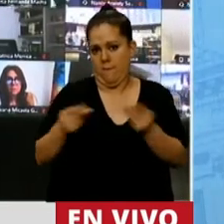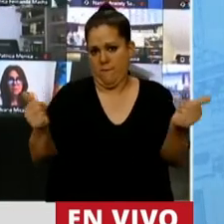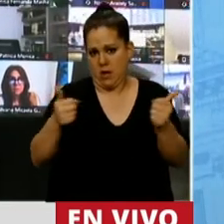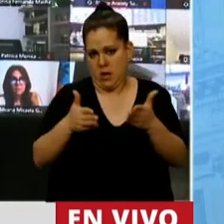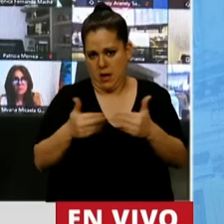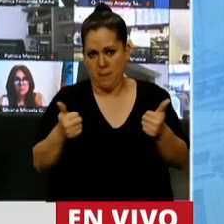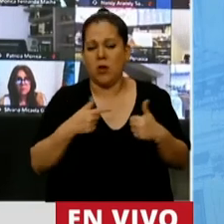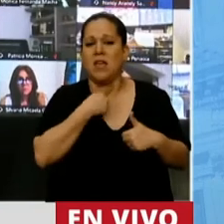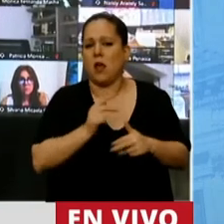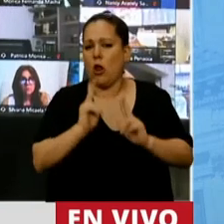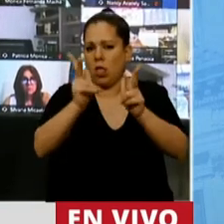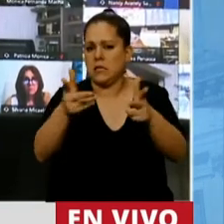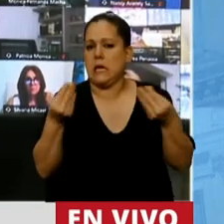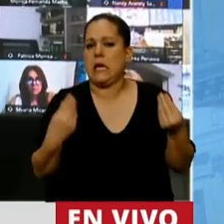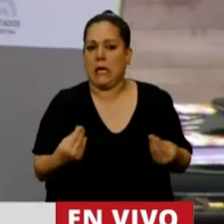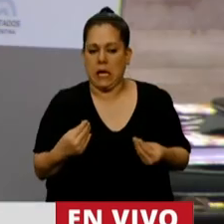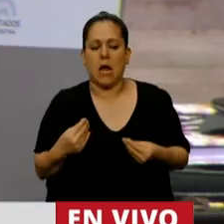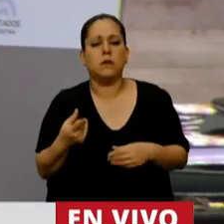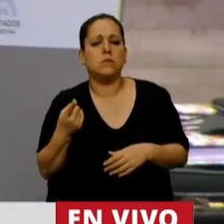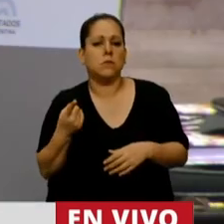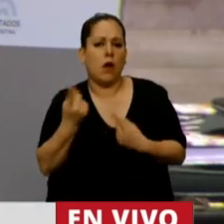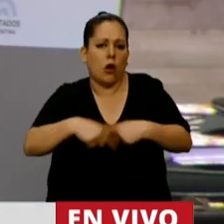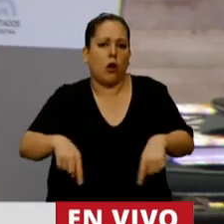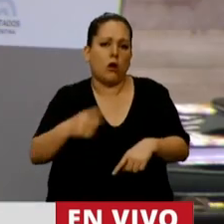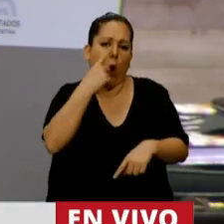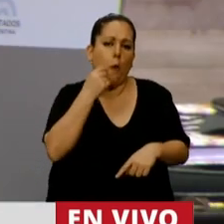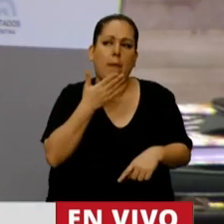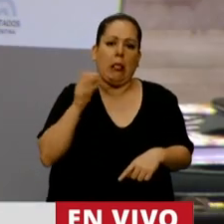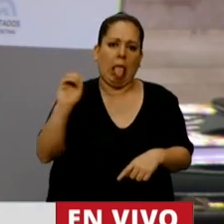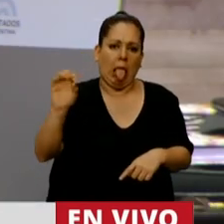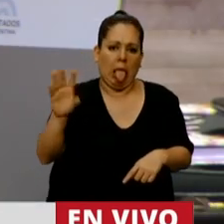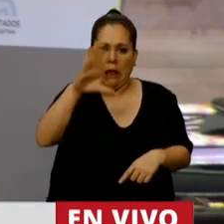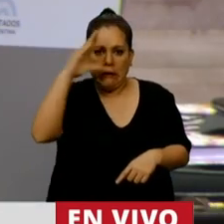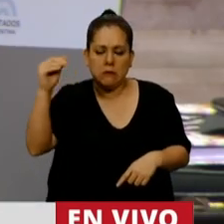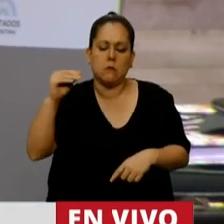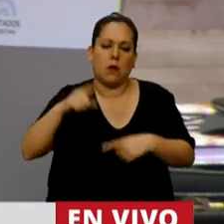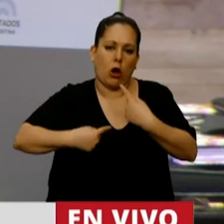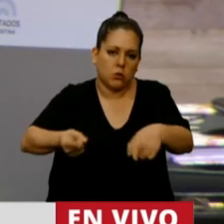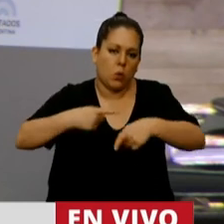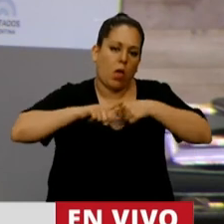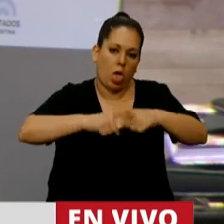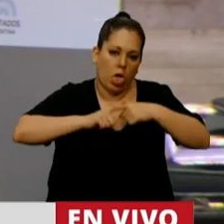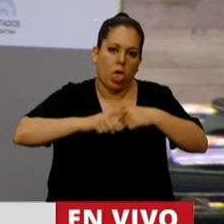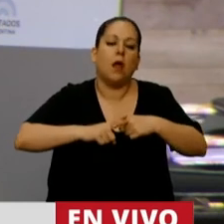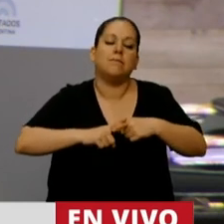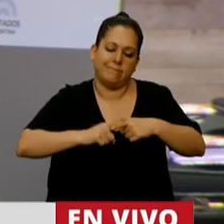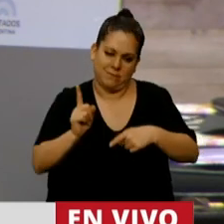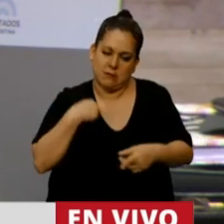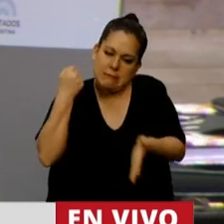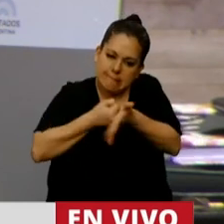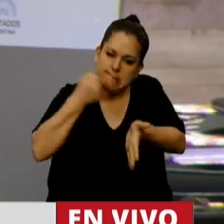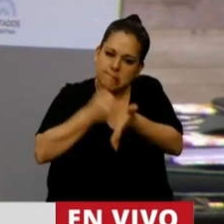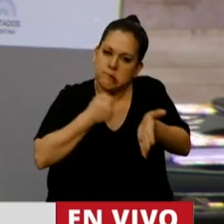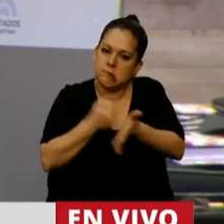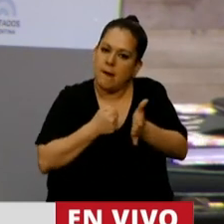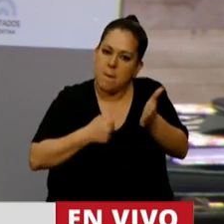lo que quiero decir es que a pesar de todas esas machiruleadas, vamos a seguir peleando para que más mujeres puedan estar en